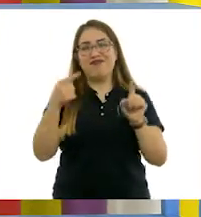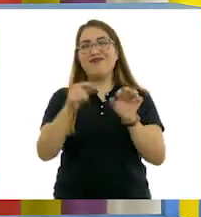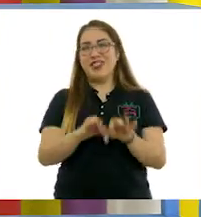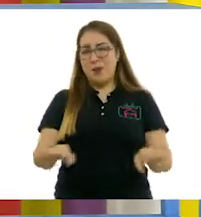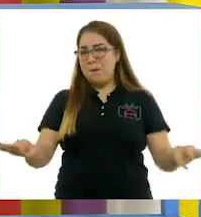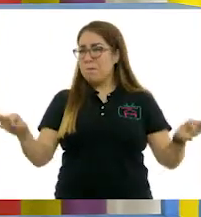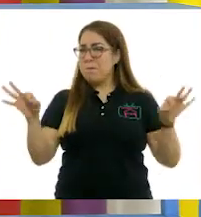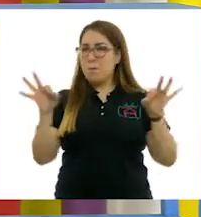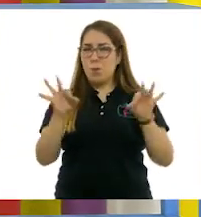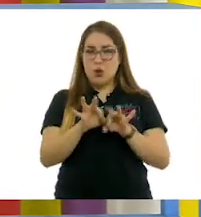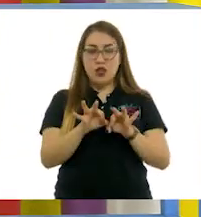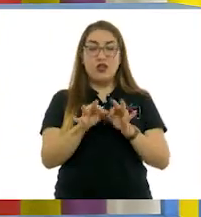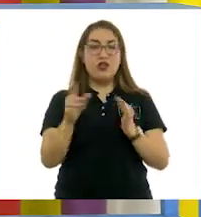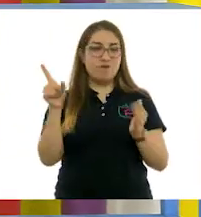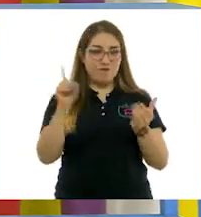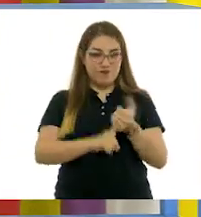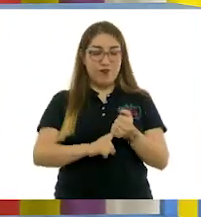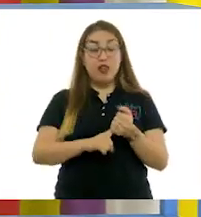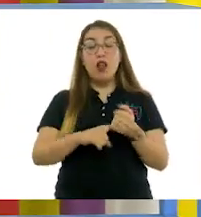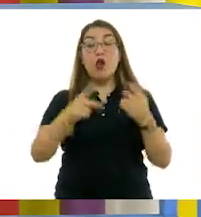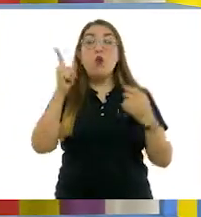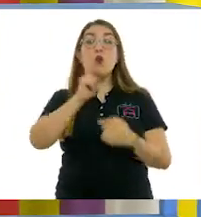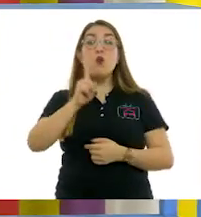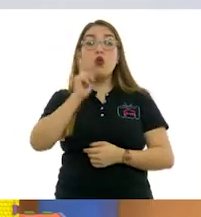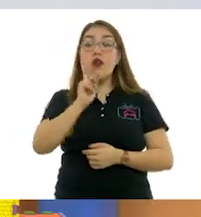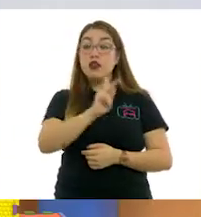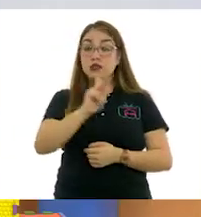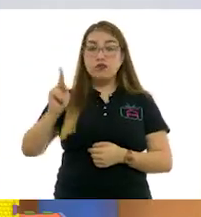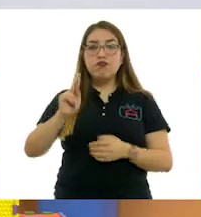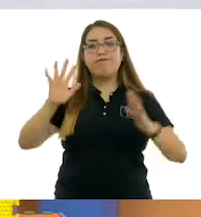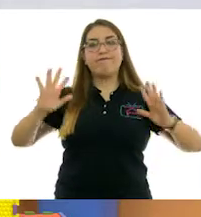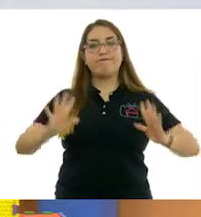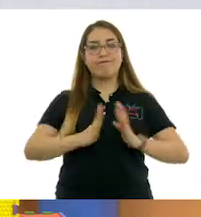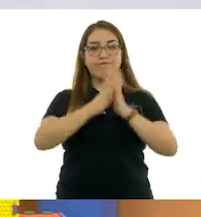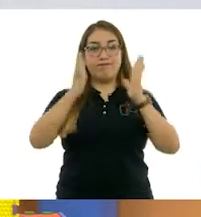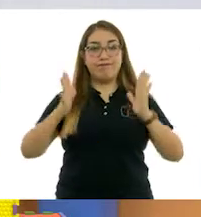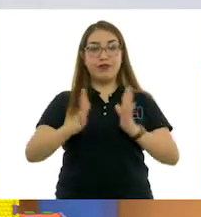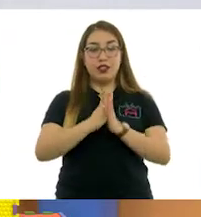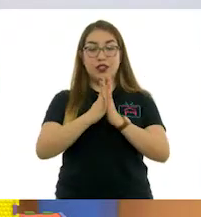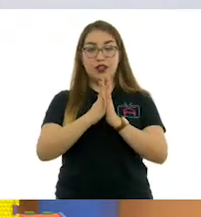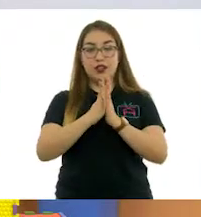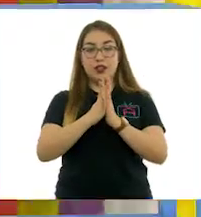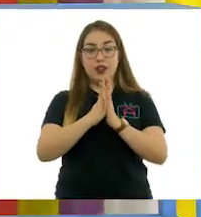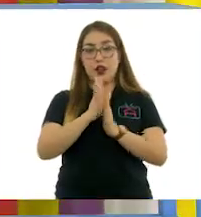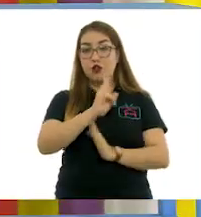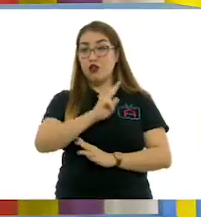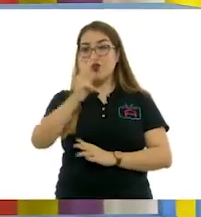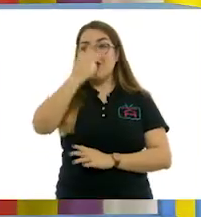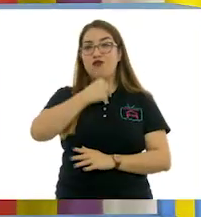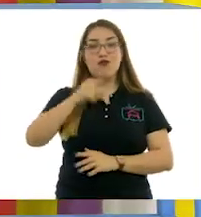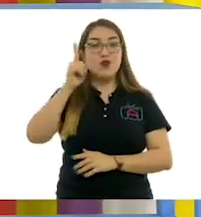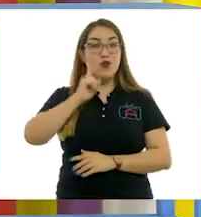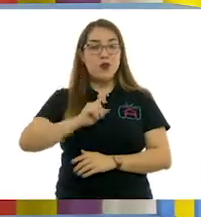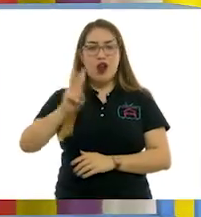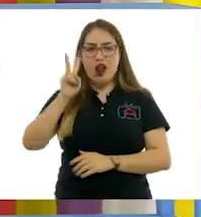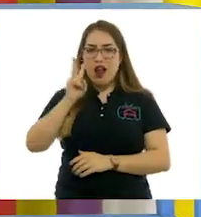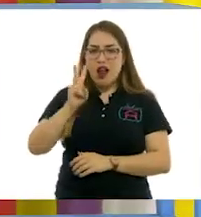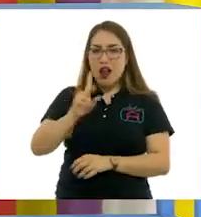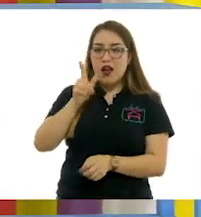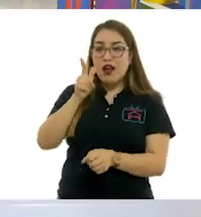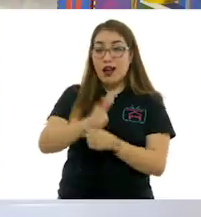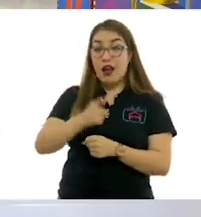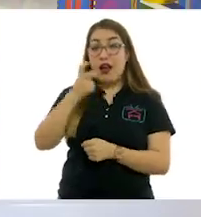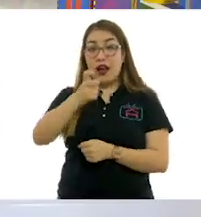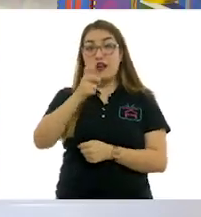fundamentales en la participación femenina que nos impacta directamente a todas y todos. Por eso hacer conciencia